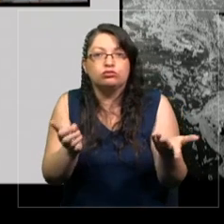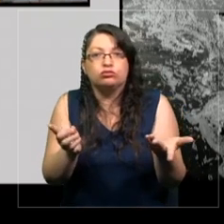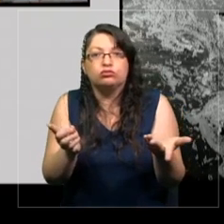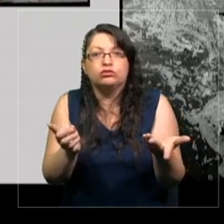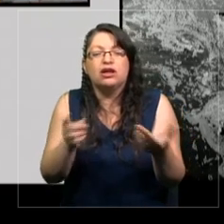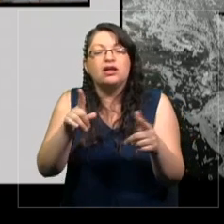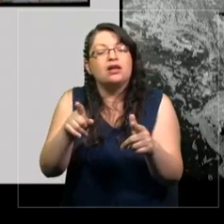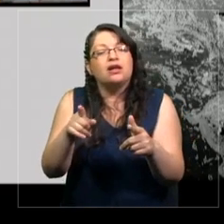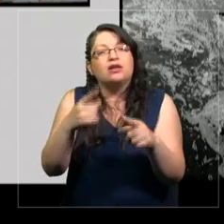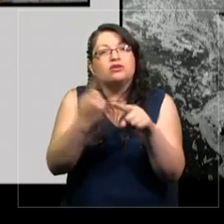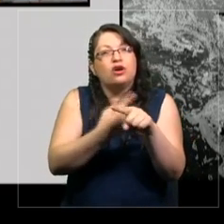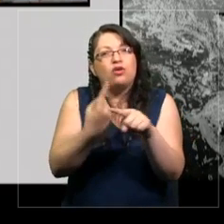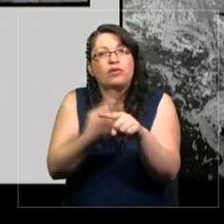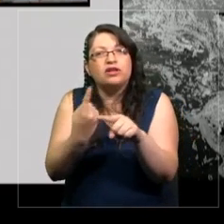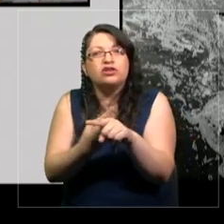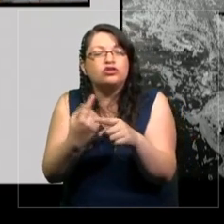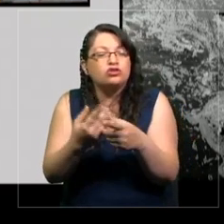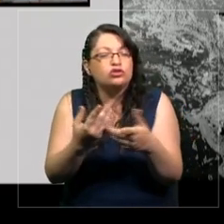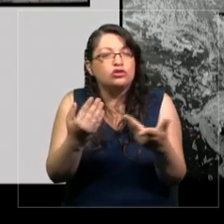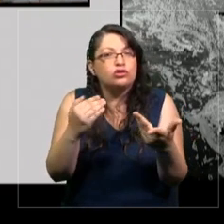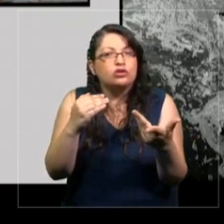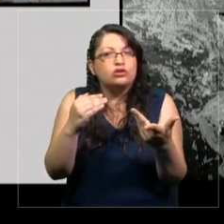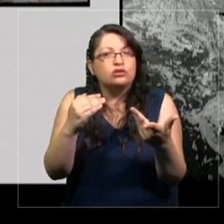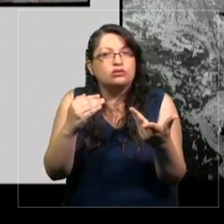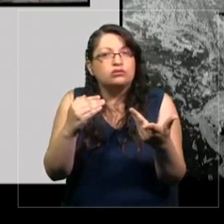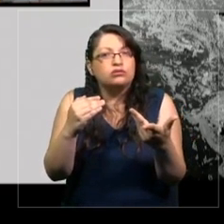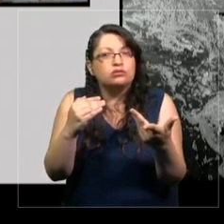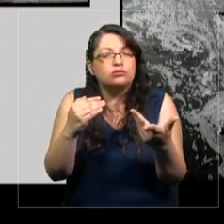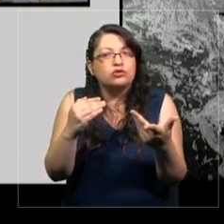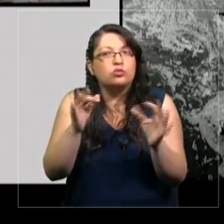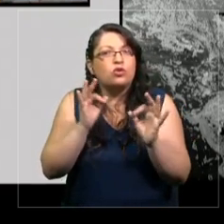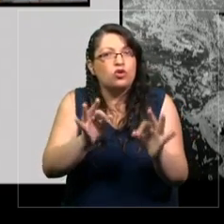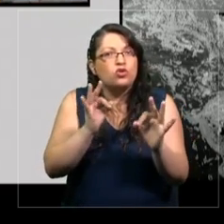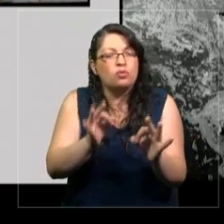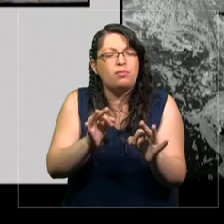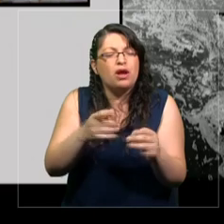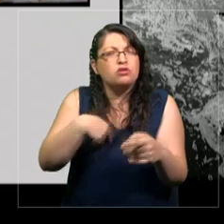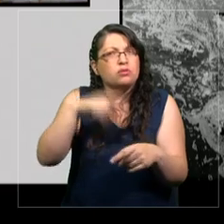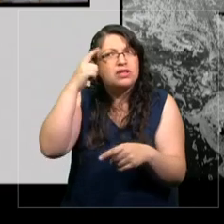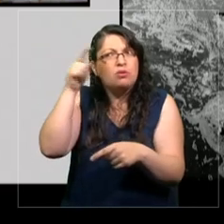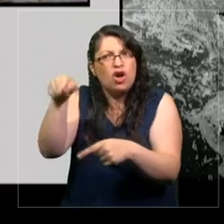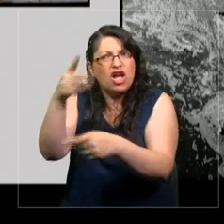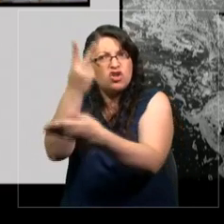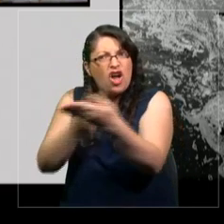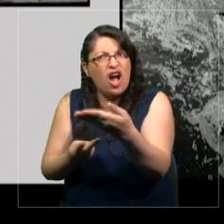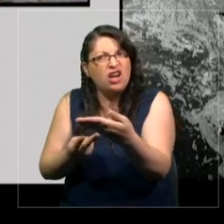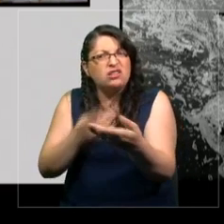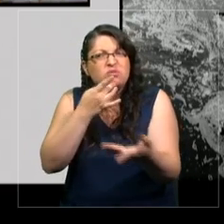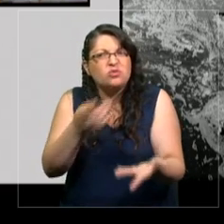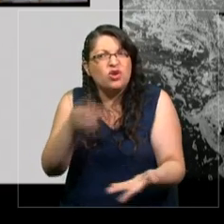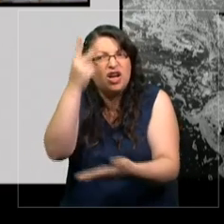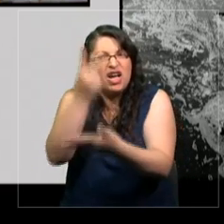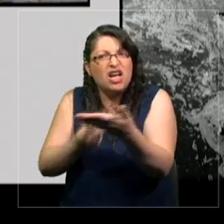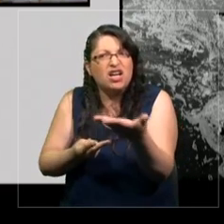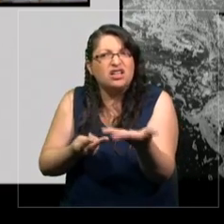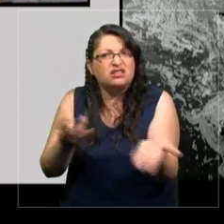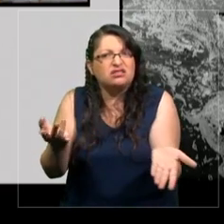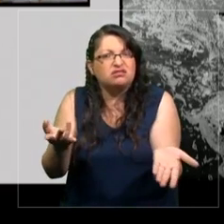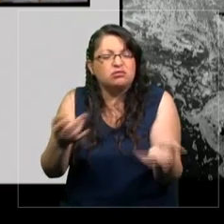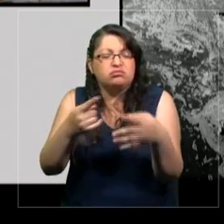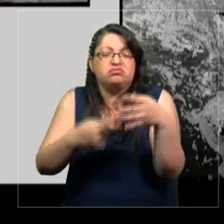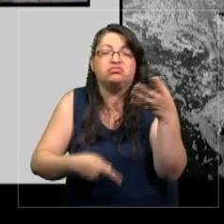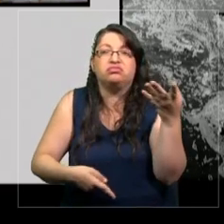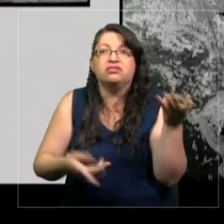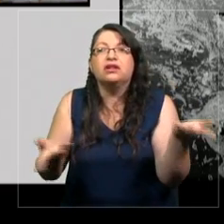bastante corriente respecto al arte contemporáneo. ¿Esto es arte? ¿Por qué es arte? ¿Cierto? Etcétera. Y nos dirá